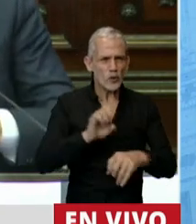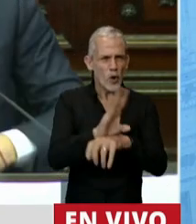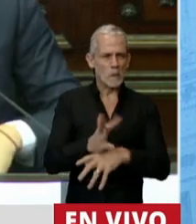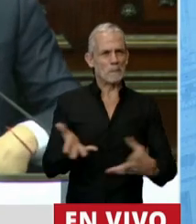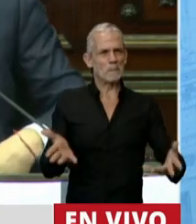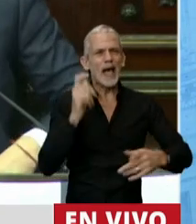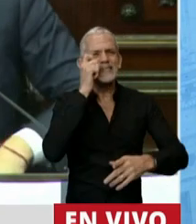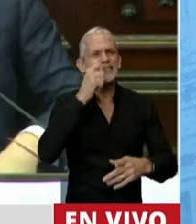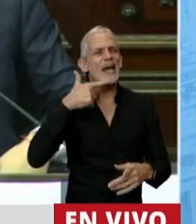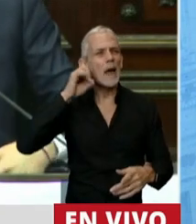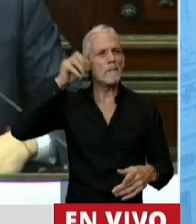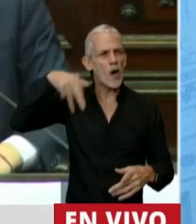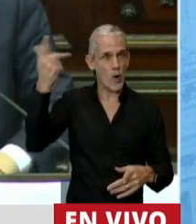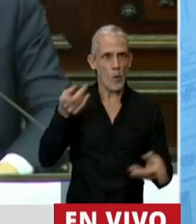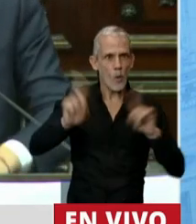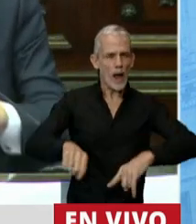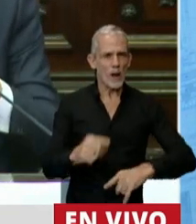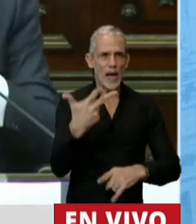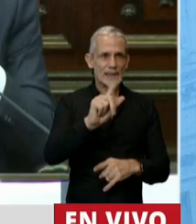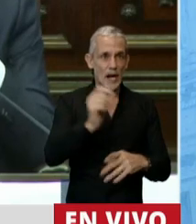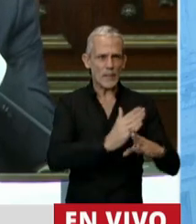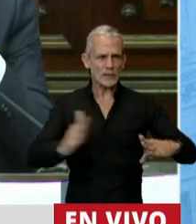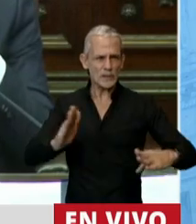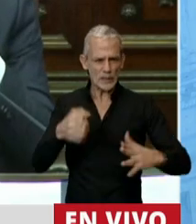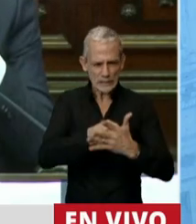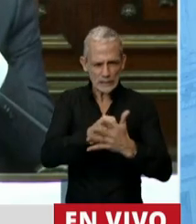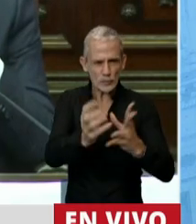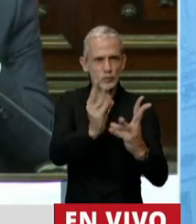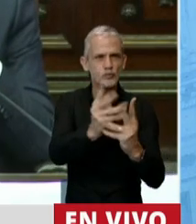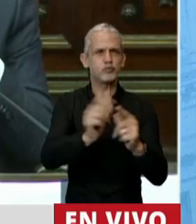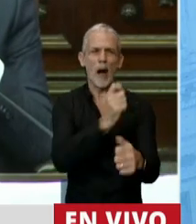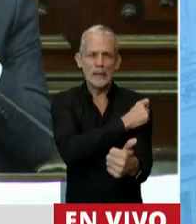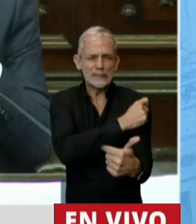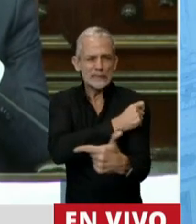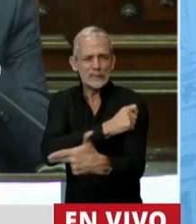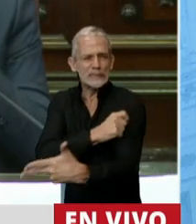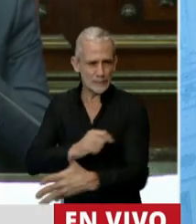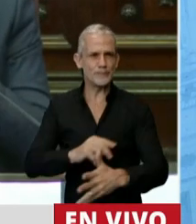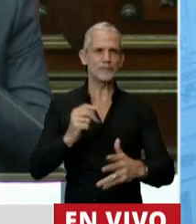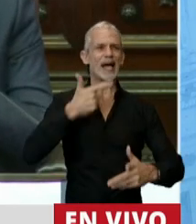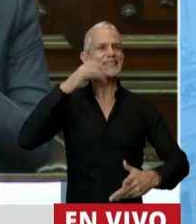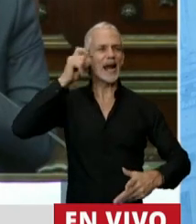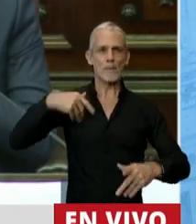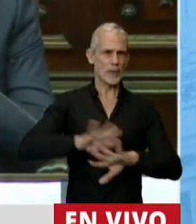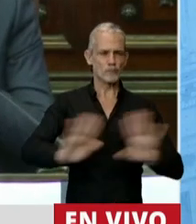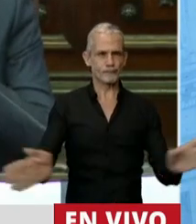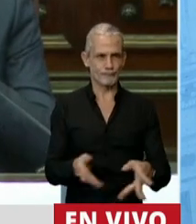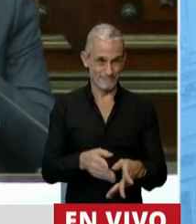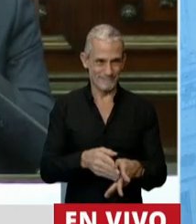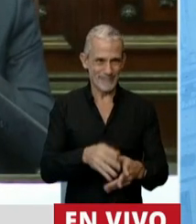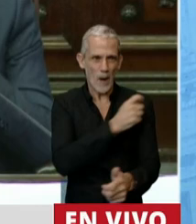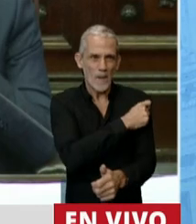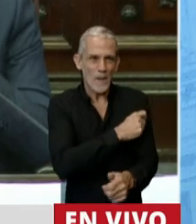Sarampión, había vuelto el sarampión en 3 meses, nosotros logramos controlarlo vacunando a nuestra población, recuperando las vacunas que tenían